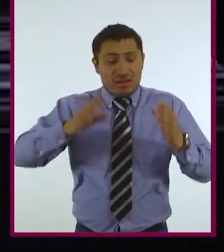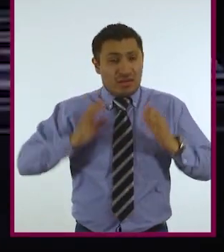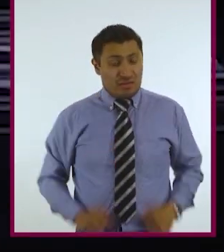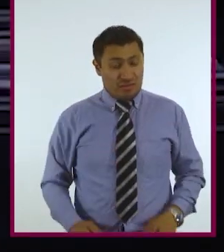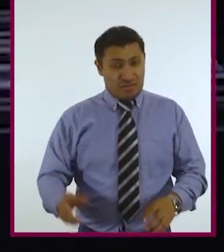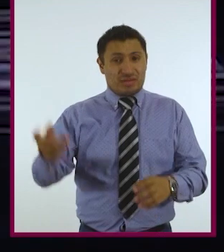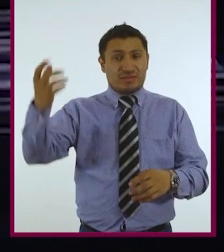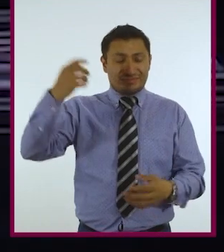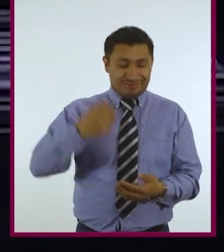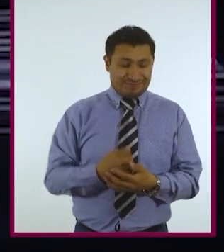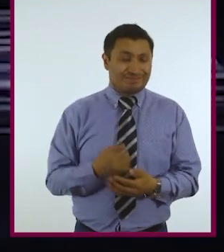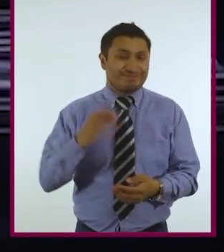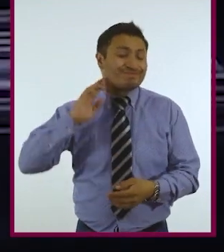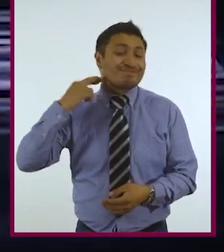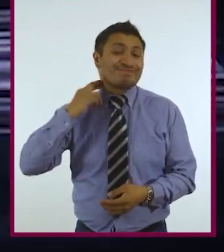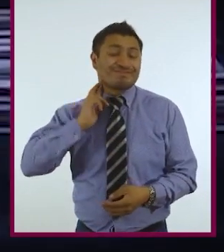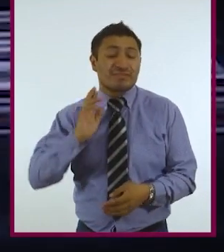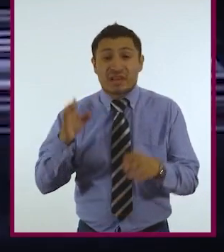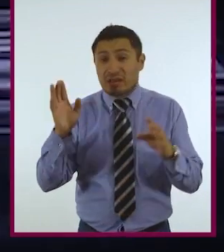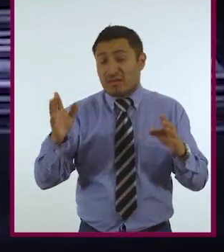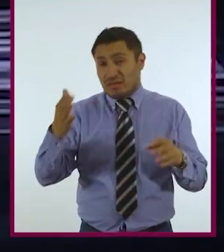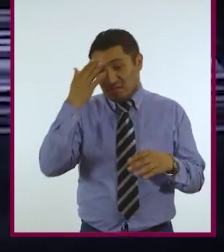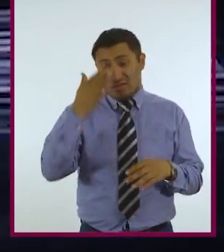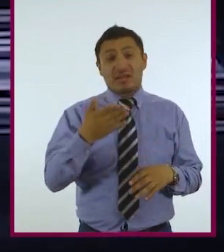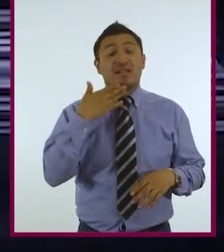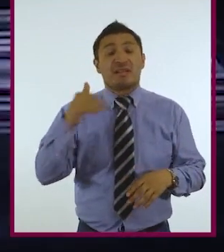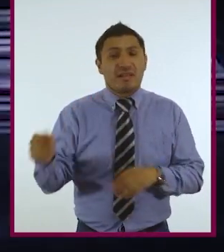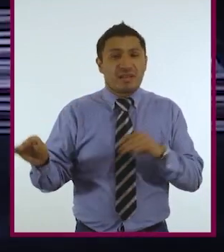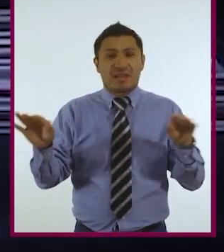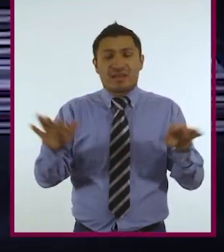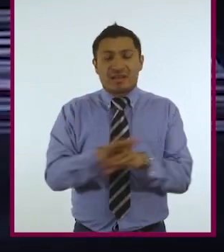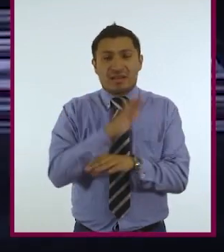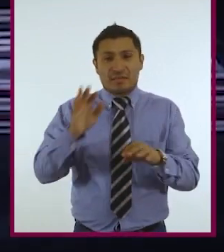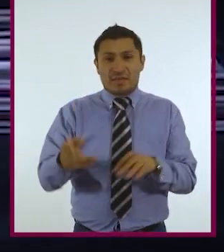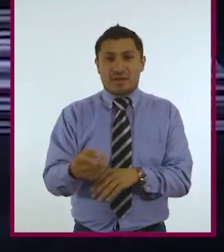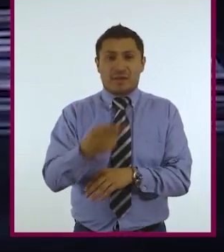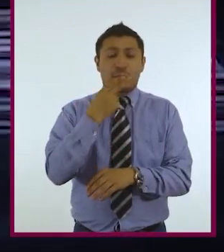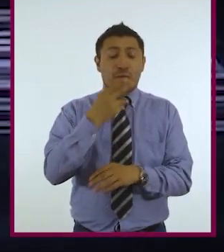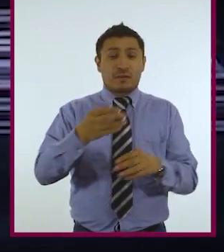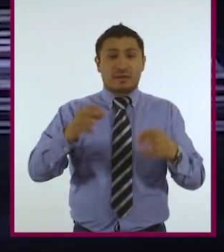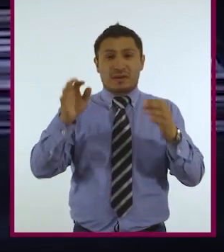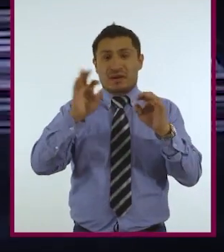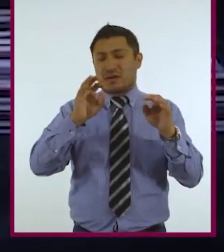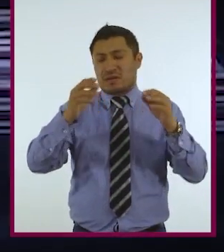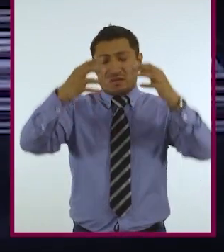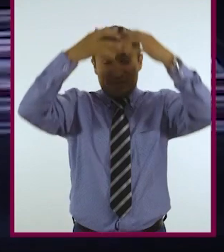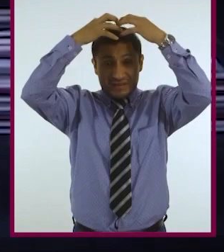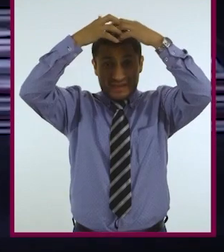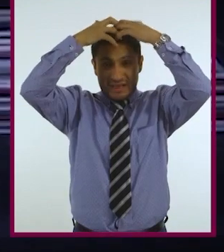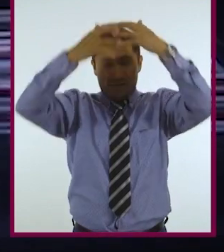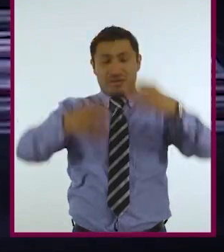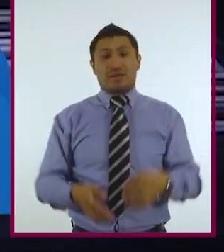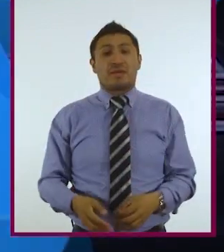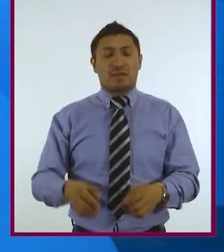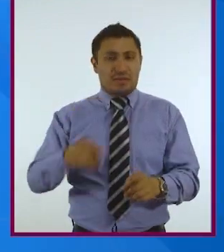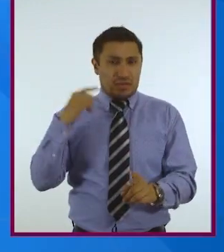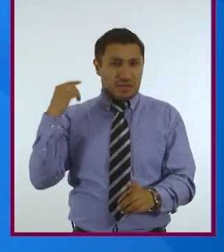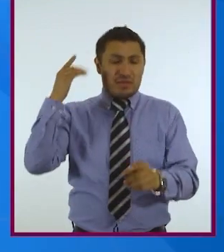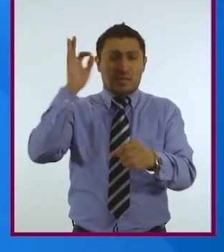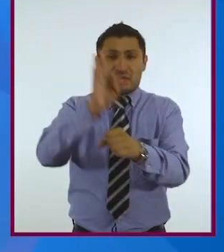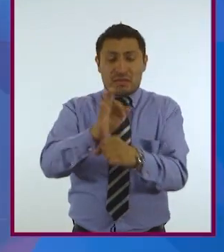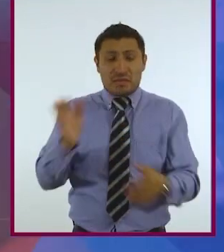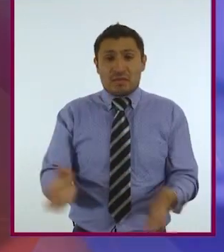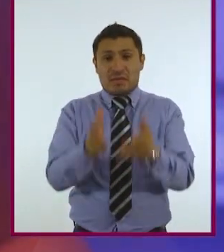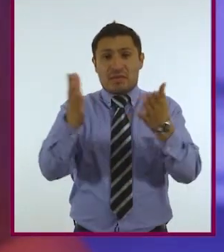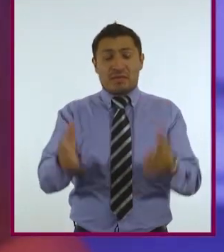electrónicos al cuerpo humano con capacidad de modificar el funcionamiento del cerebro, o sea, activismo cyborg.